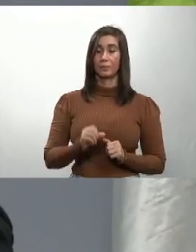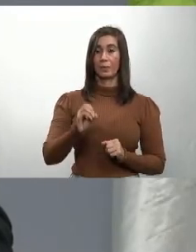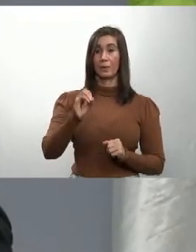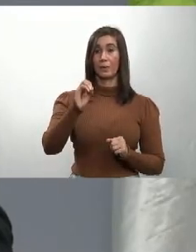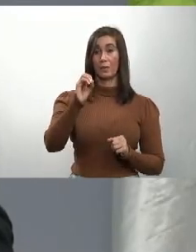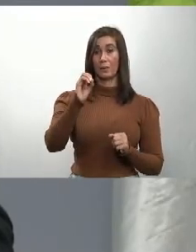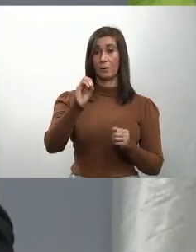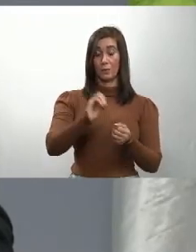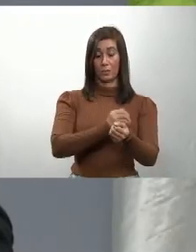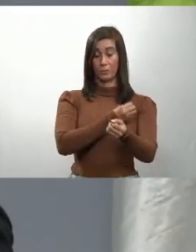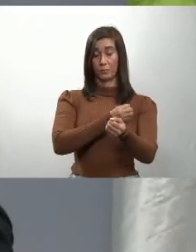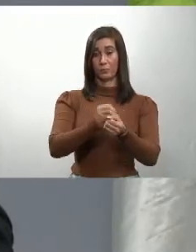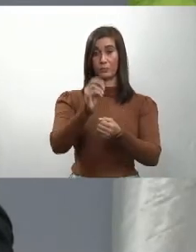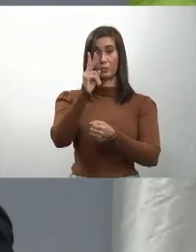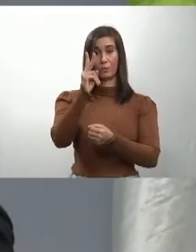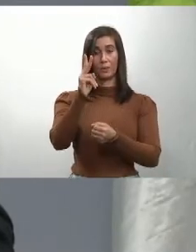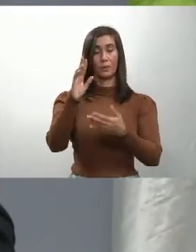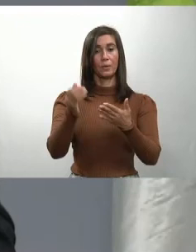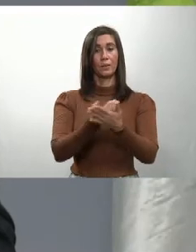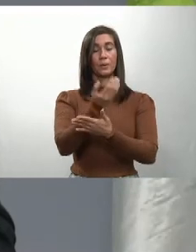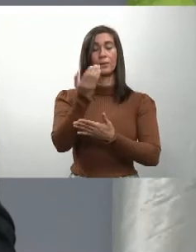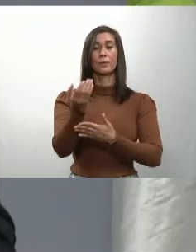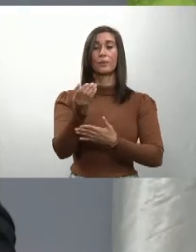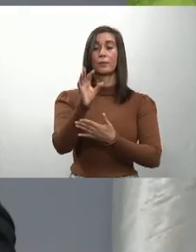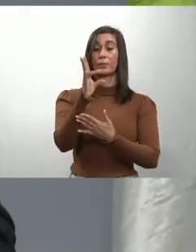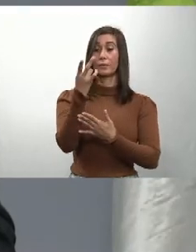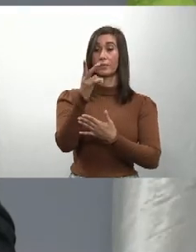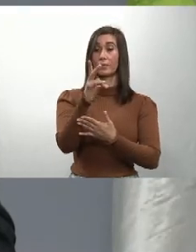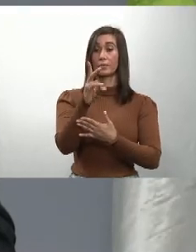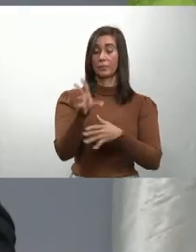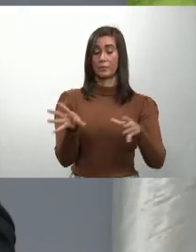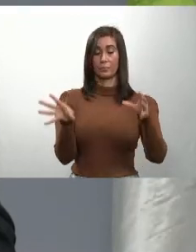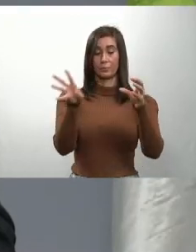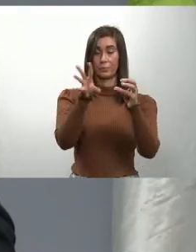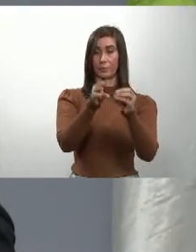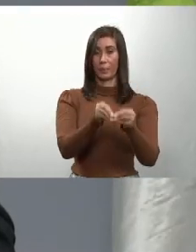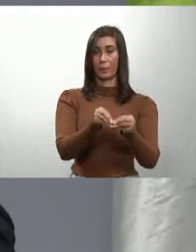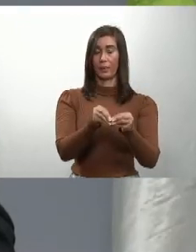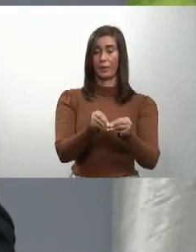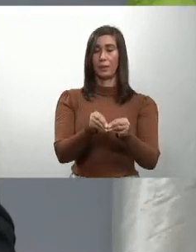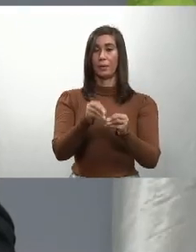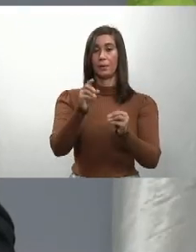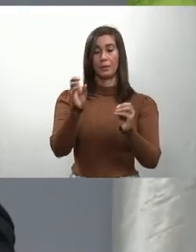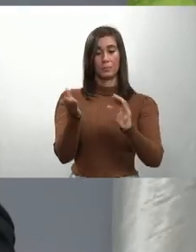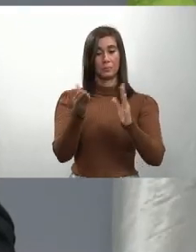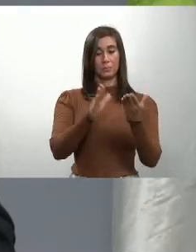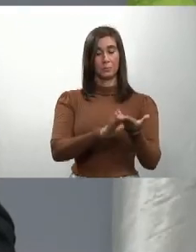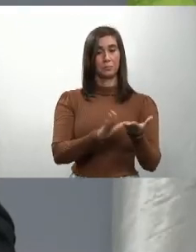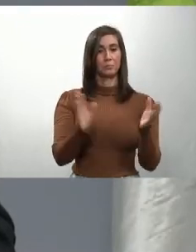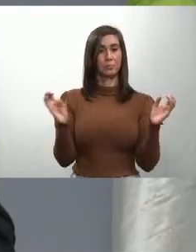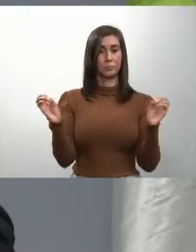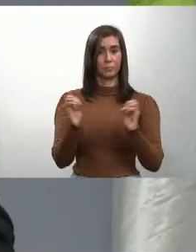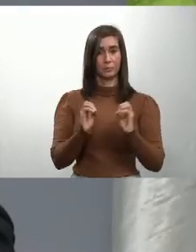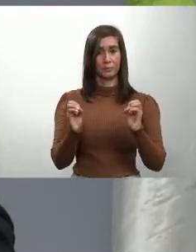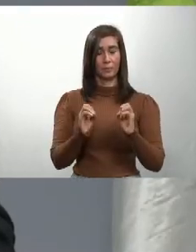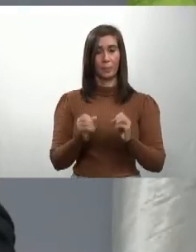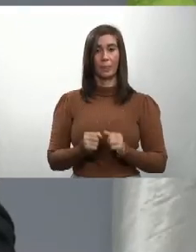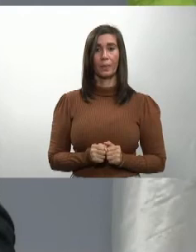de Ocoa, 2 casos nuevos, 16 acumulados, 0 fallecimientos.